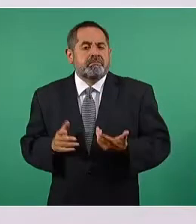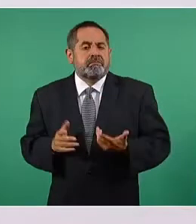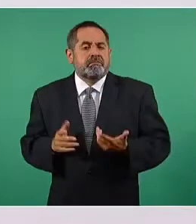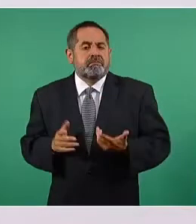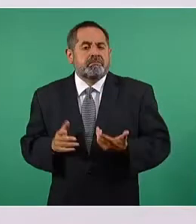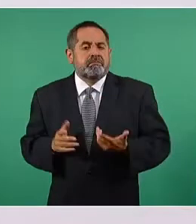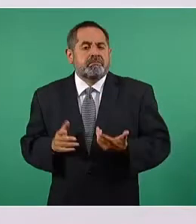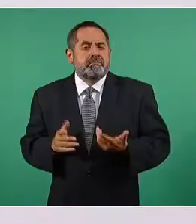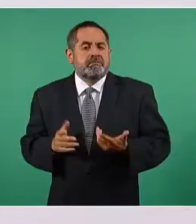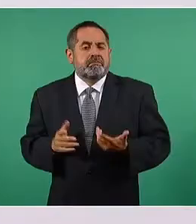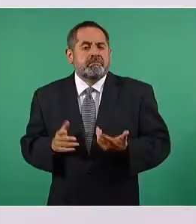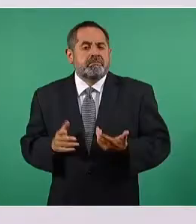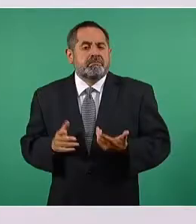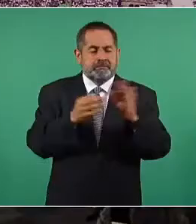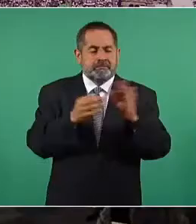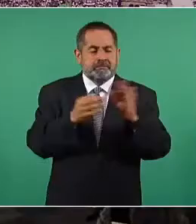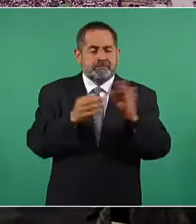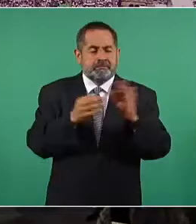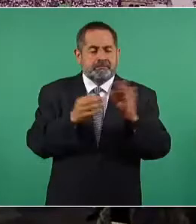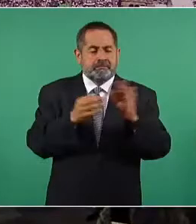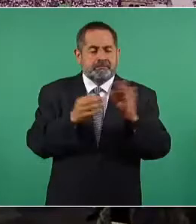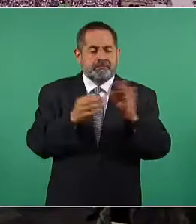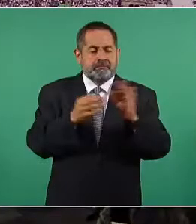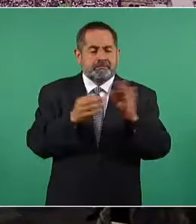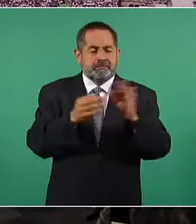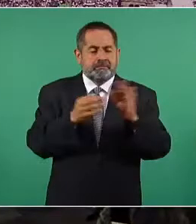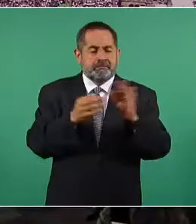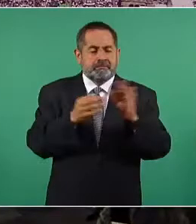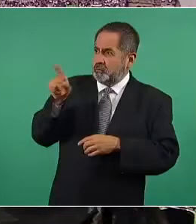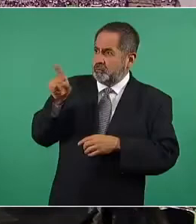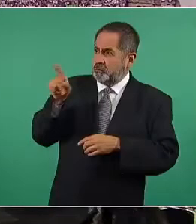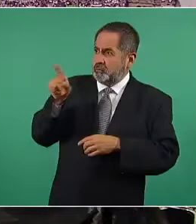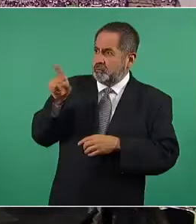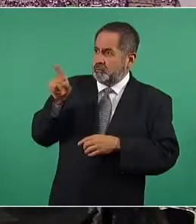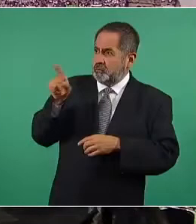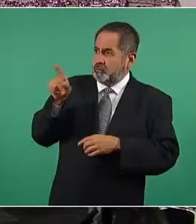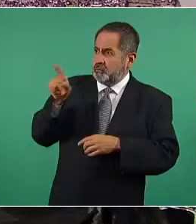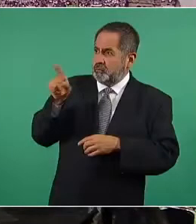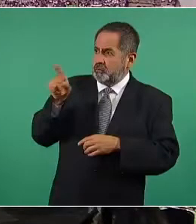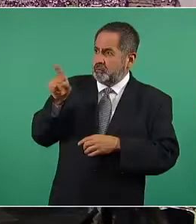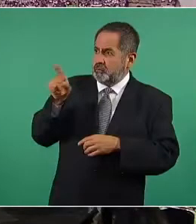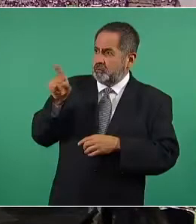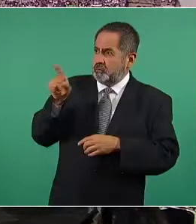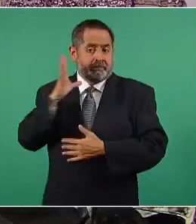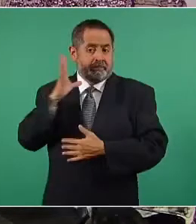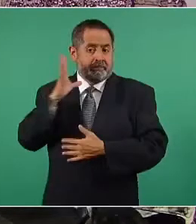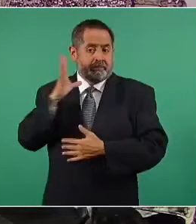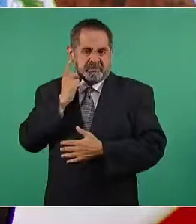que obtuviéramos la mayoría en la Cámara de Diputados,